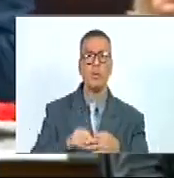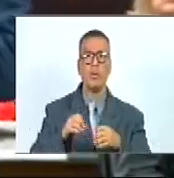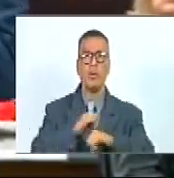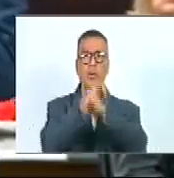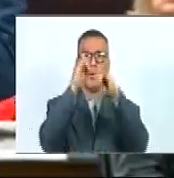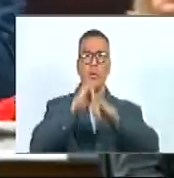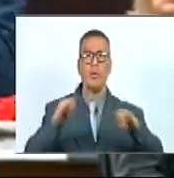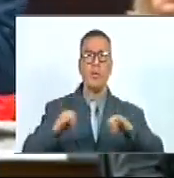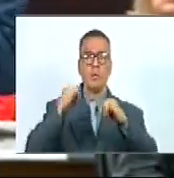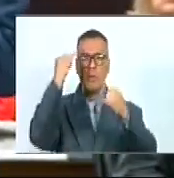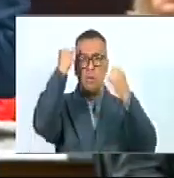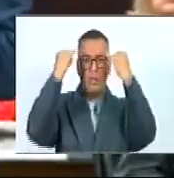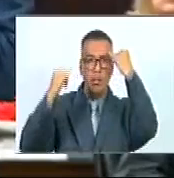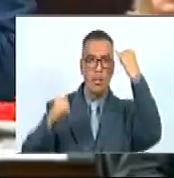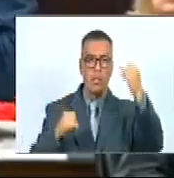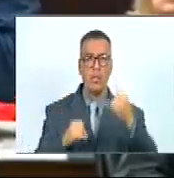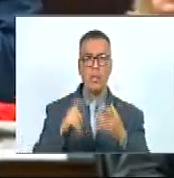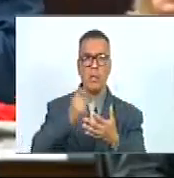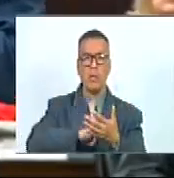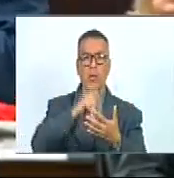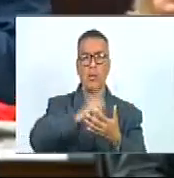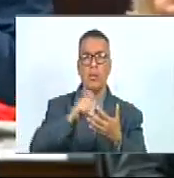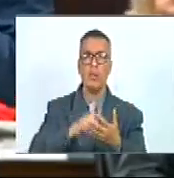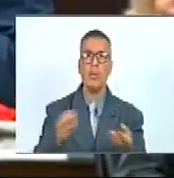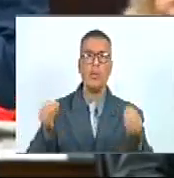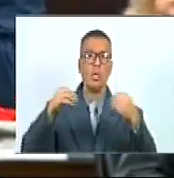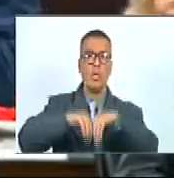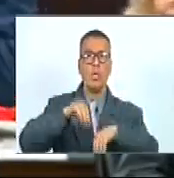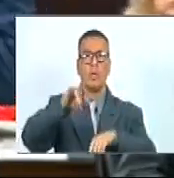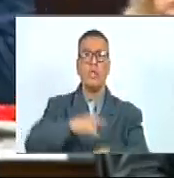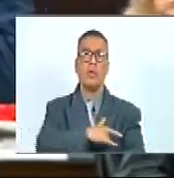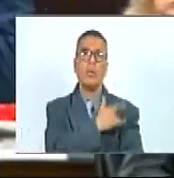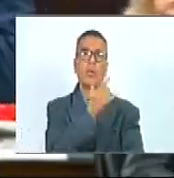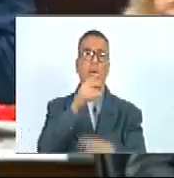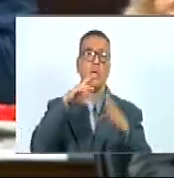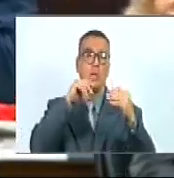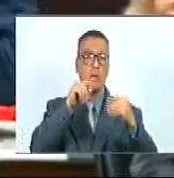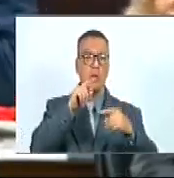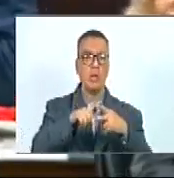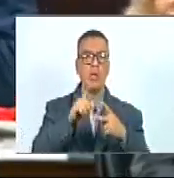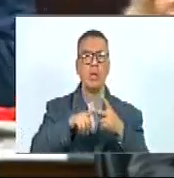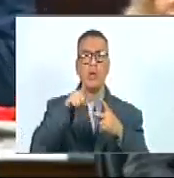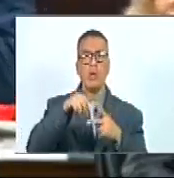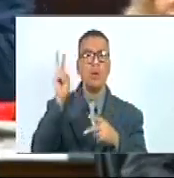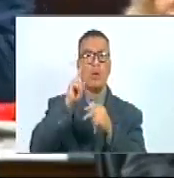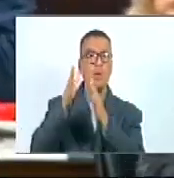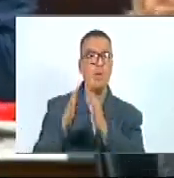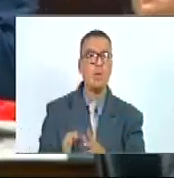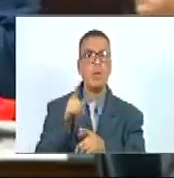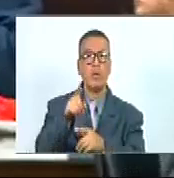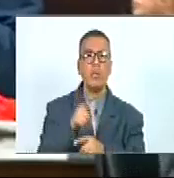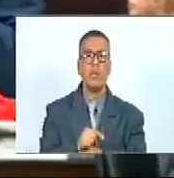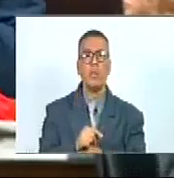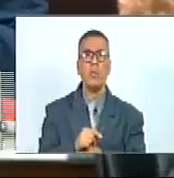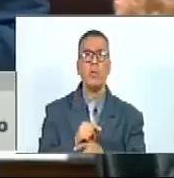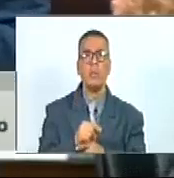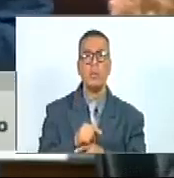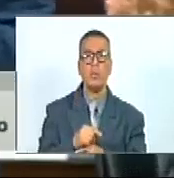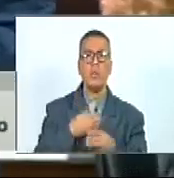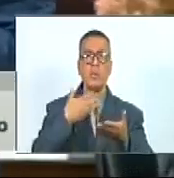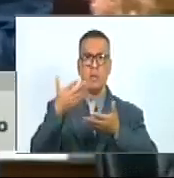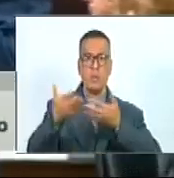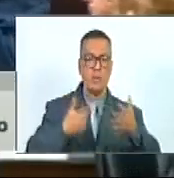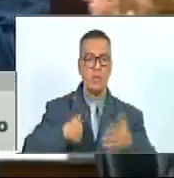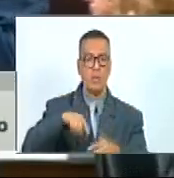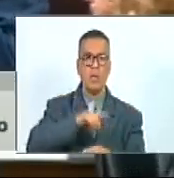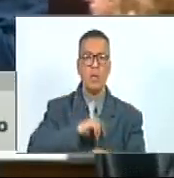iniciativa de firmar un convenio de esta universidad de las lenguas con una universidad venezolana de manera tal de que se imparta